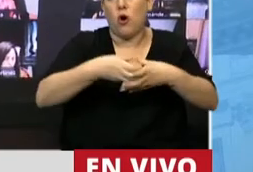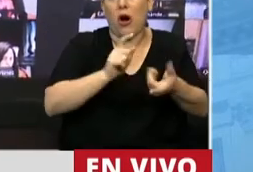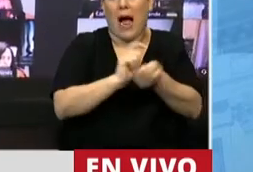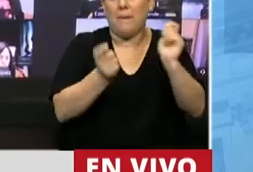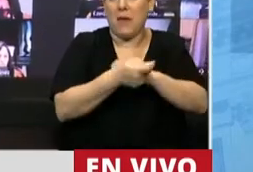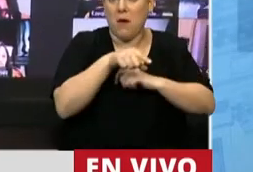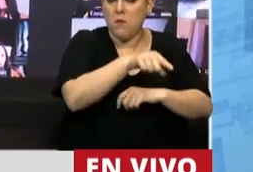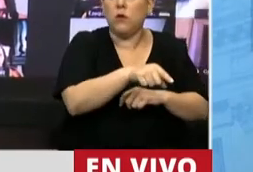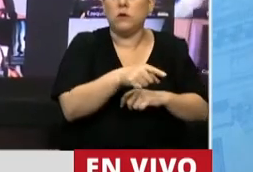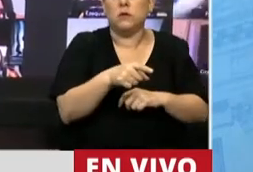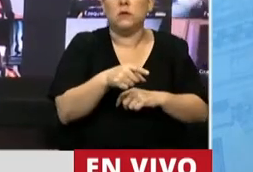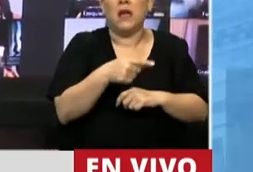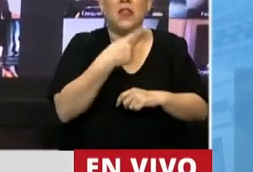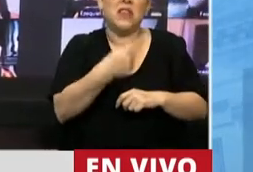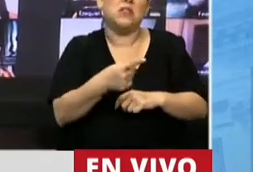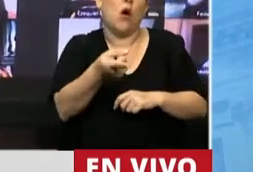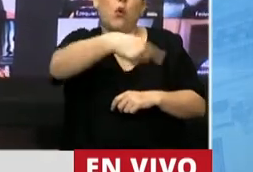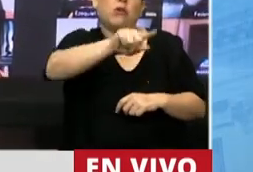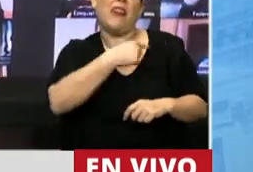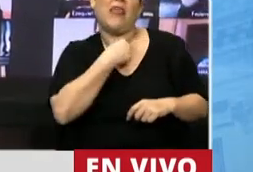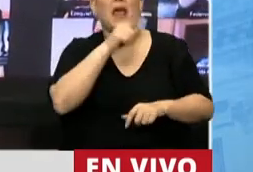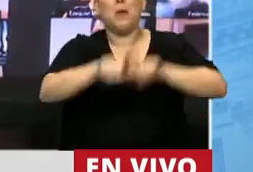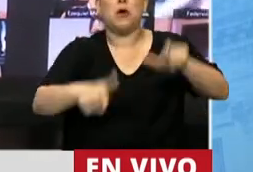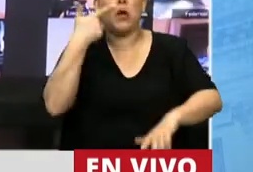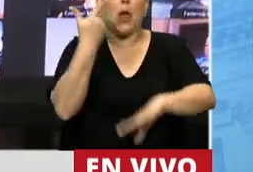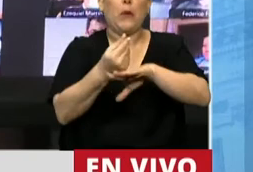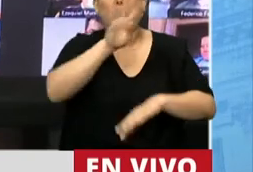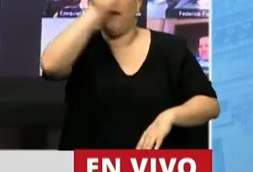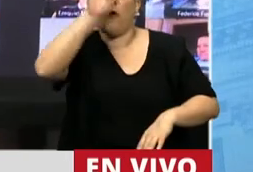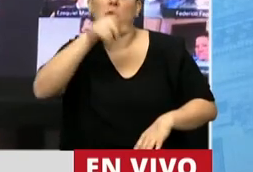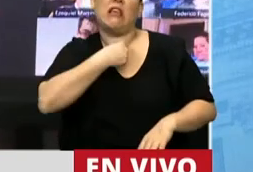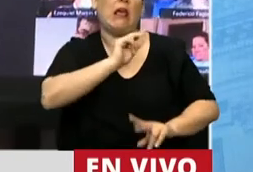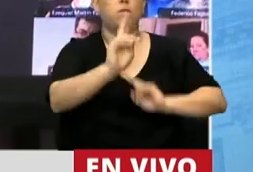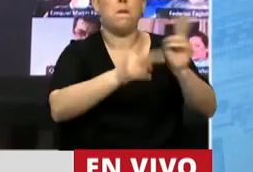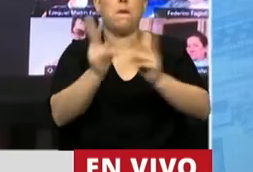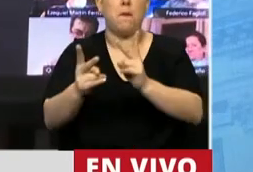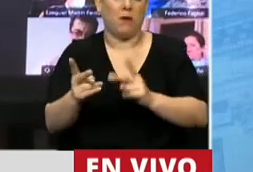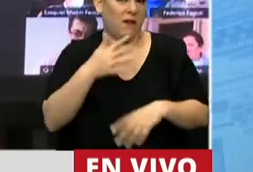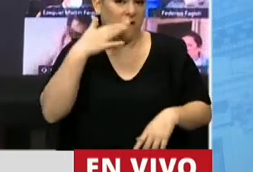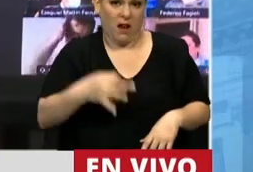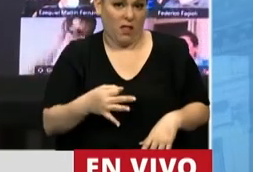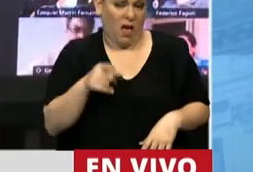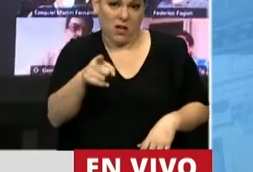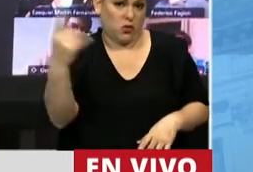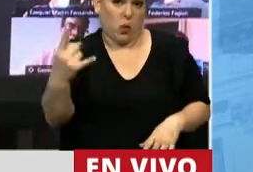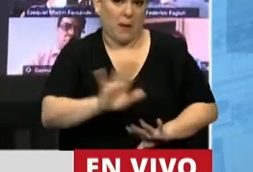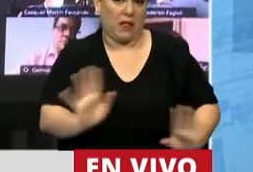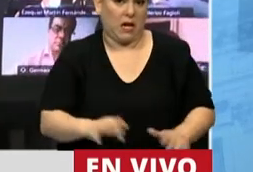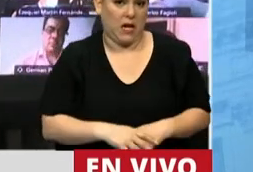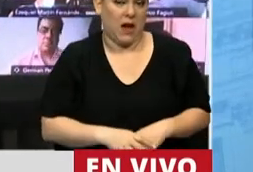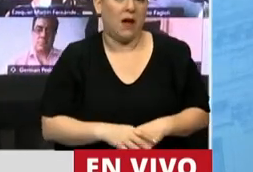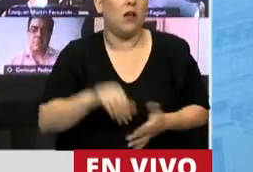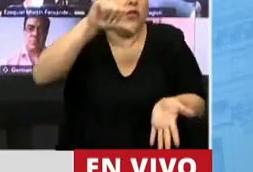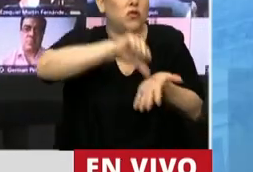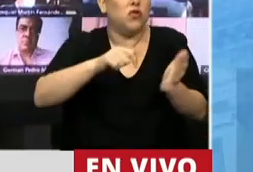presidente. Queríamos la muerte de los formoseños. Nada más alejada de la realidad. Simplemente quiero decir la ciudad de Clorinda hace